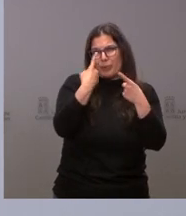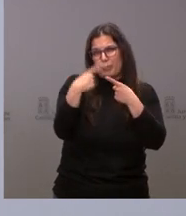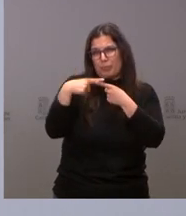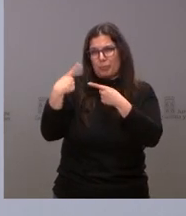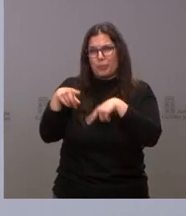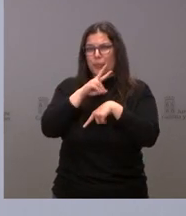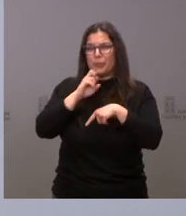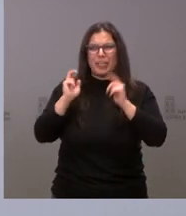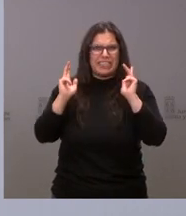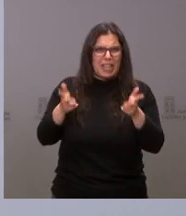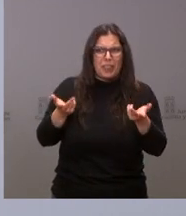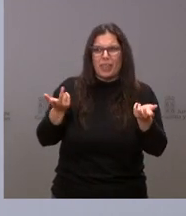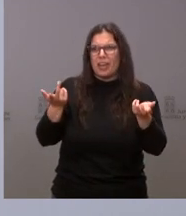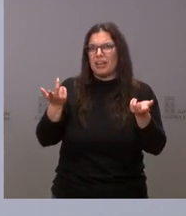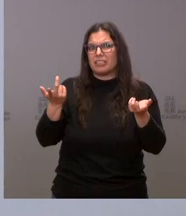residencias